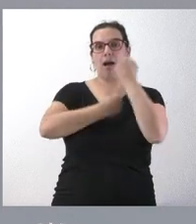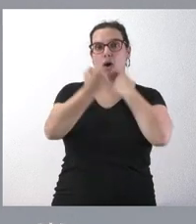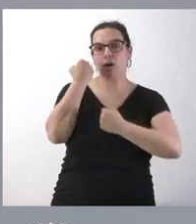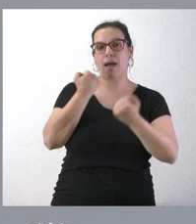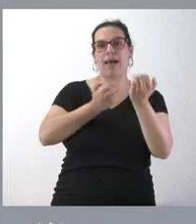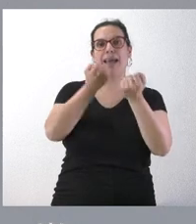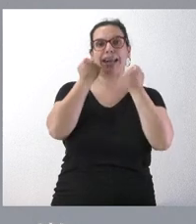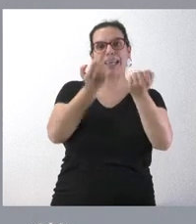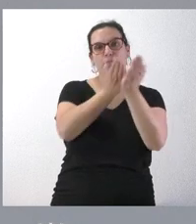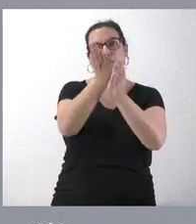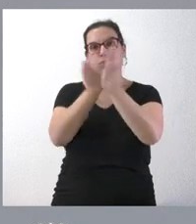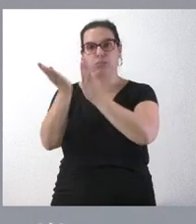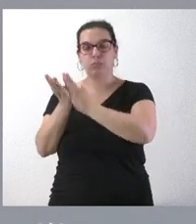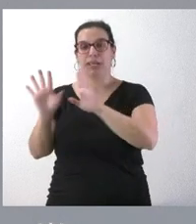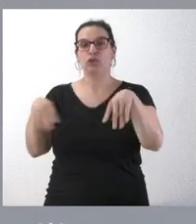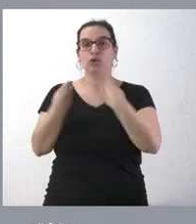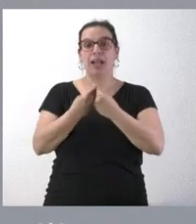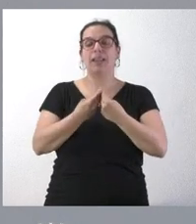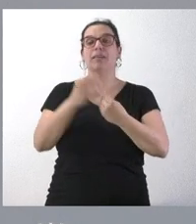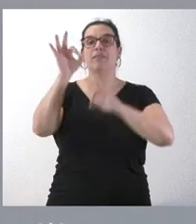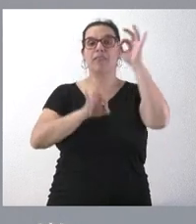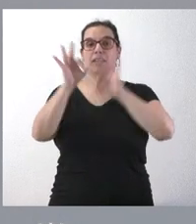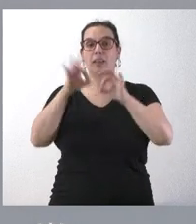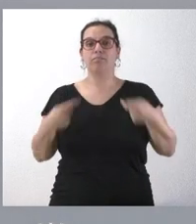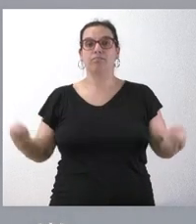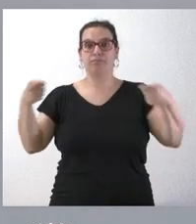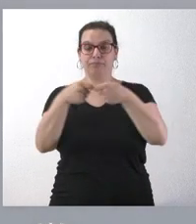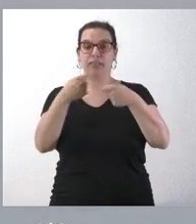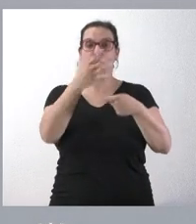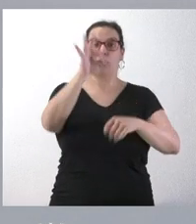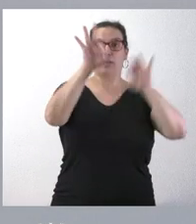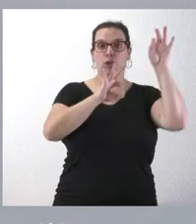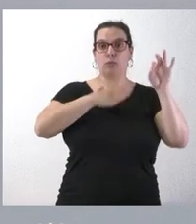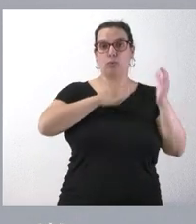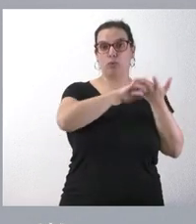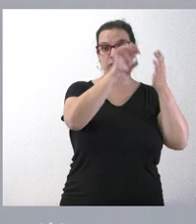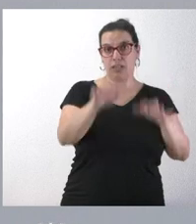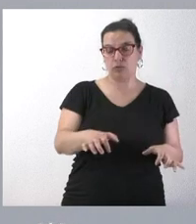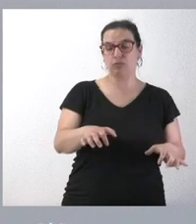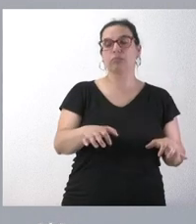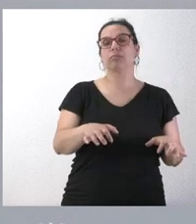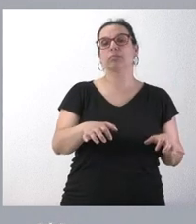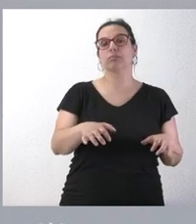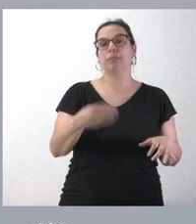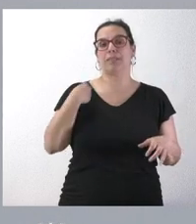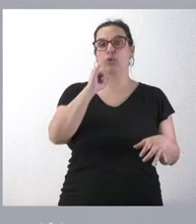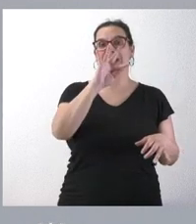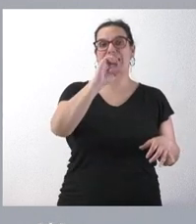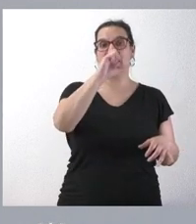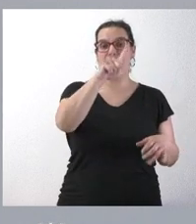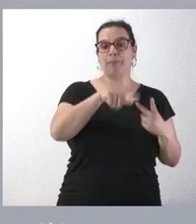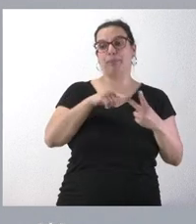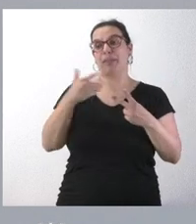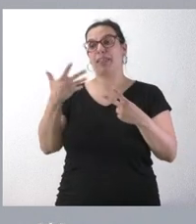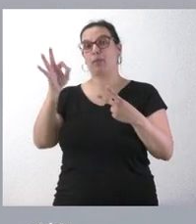El régimen de financiación de esta actuación es 50% lo pone la Junta de Castilla y León a través del Itacil y el 50%